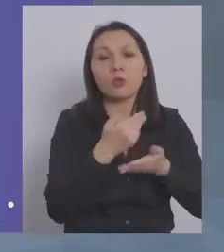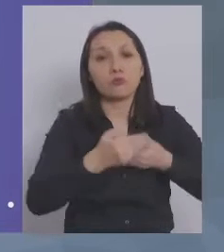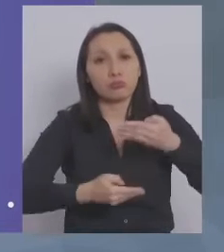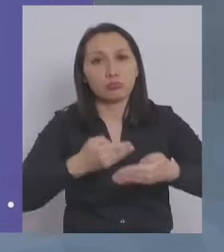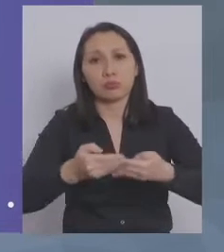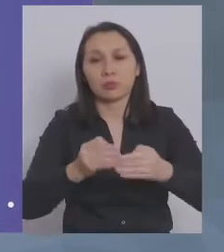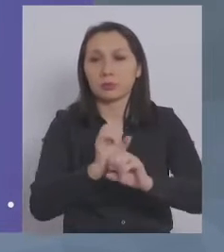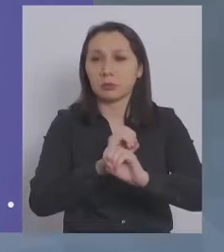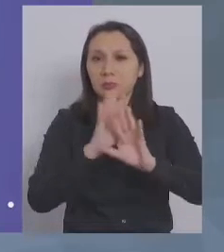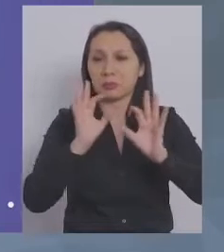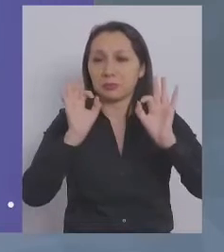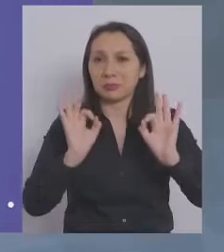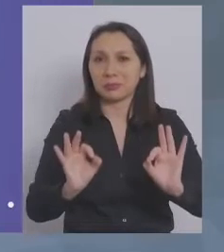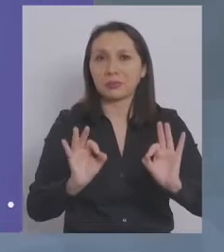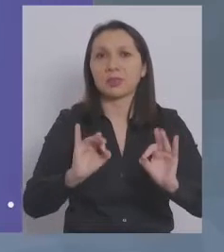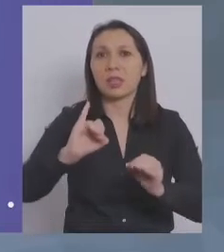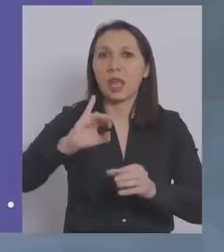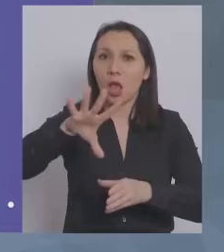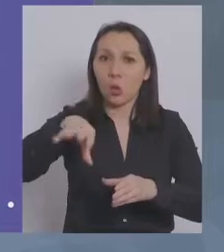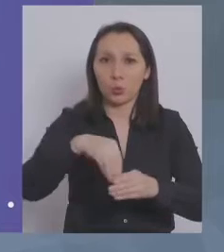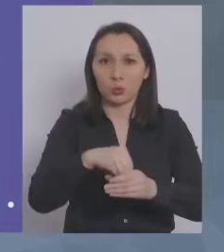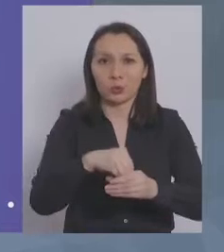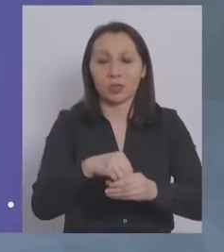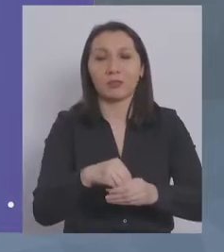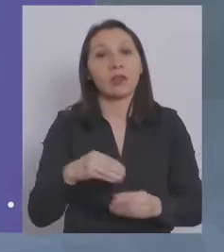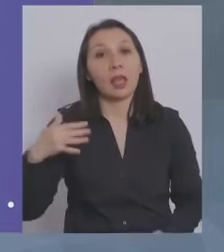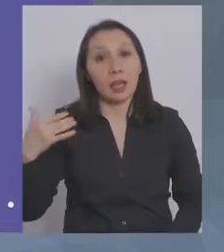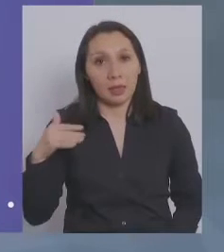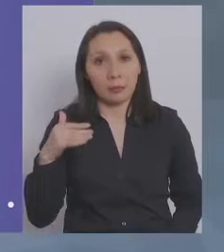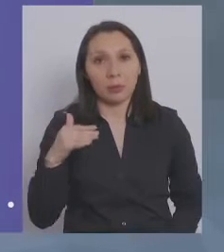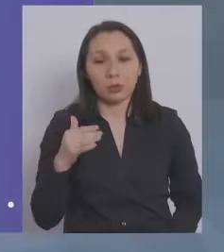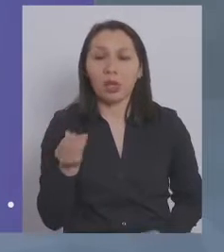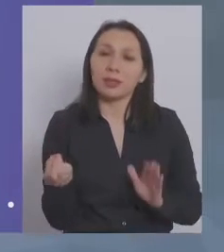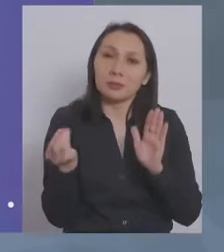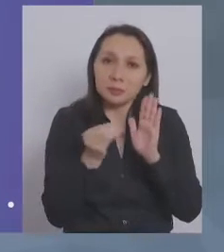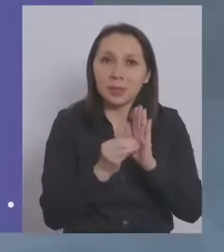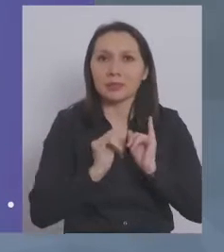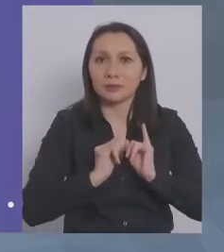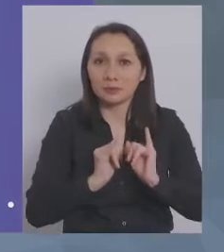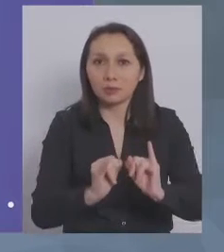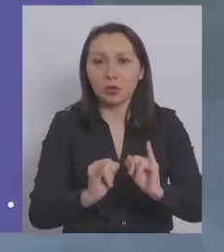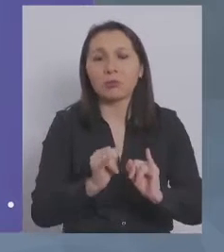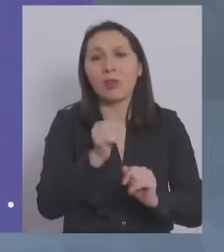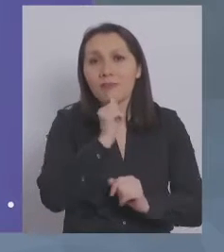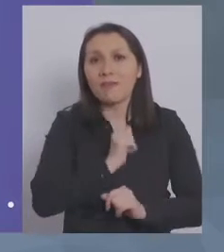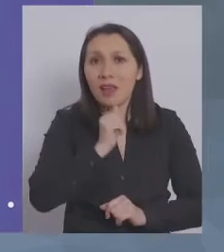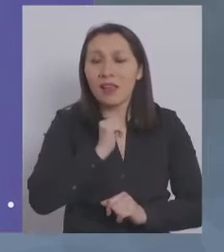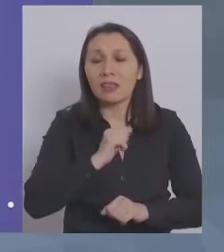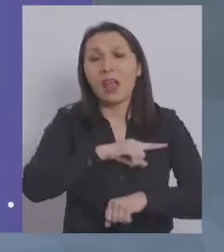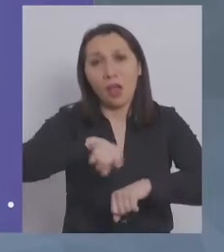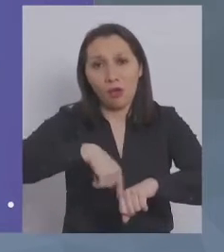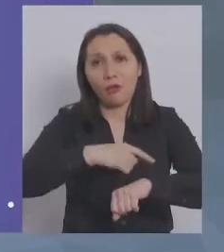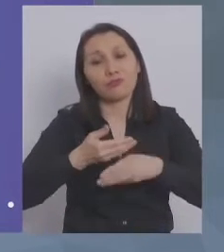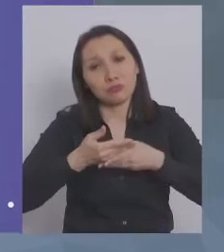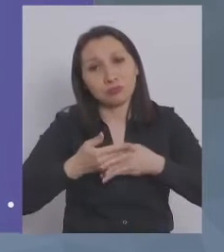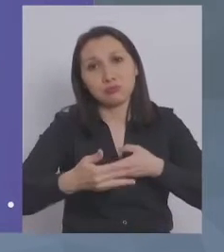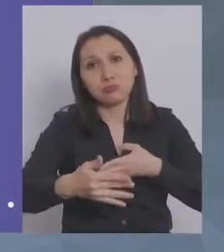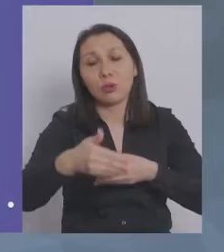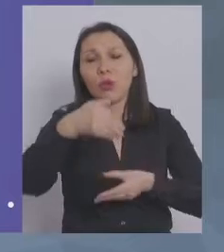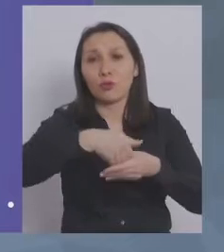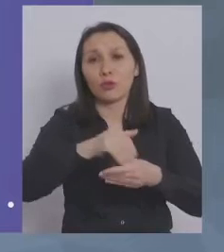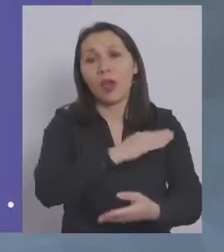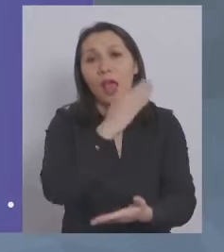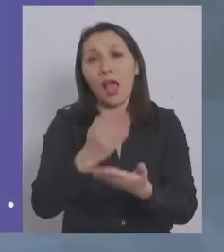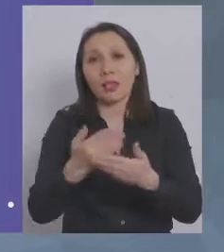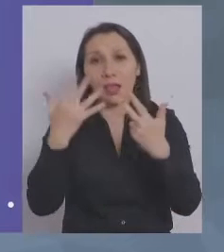proceso sea claramente inclusivo. Es importante reforzar que nos quedan horas todavía para poder votar